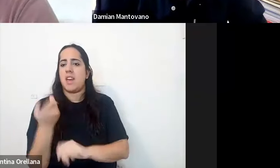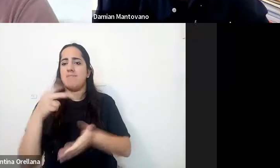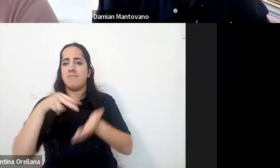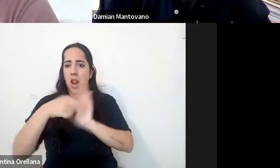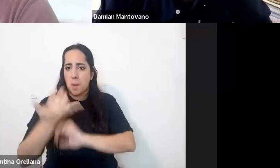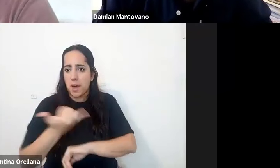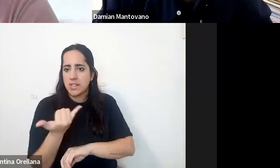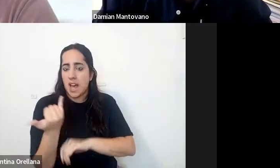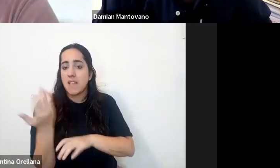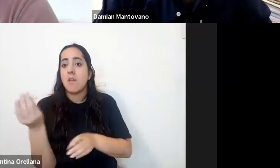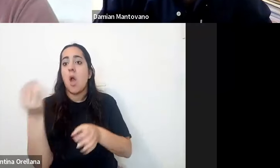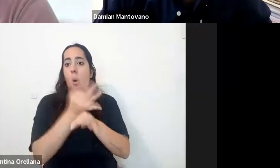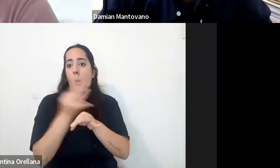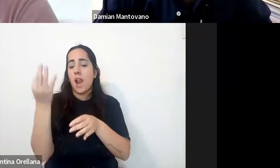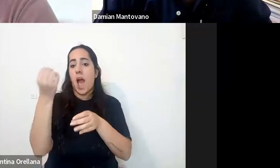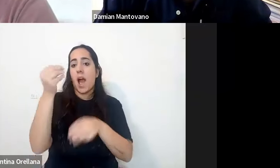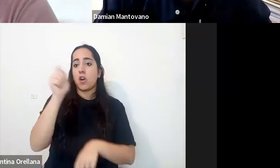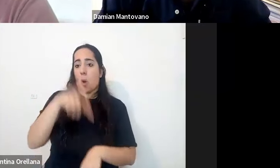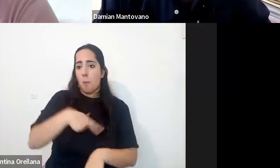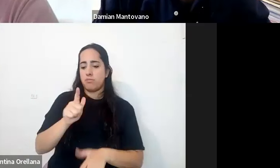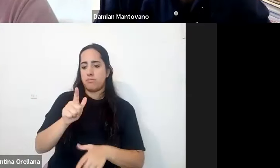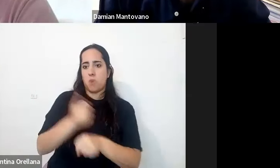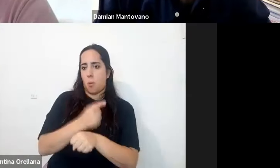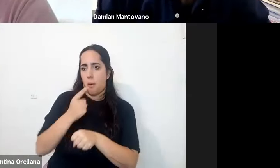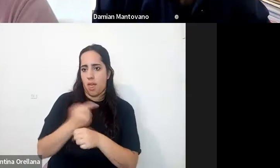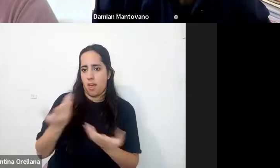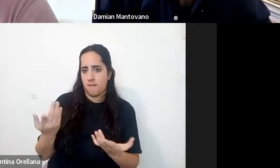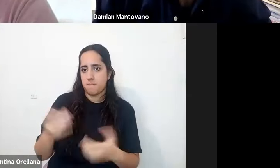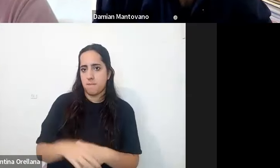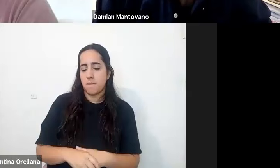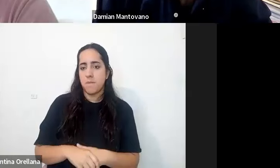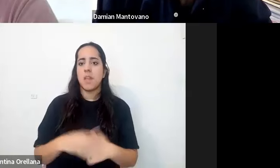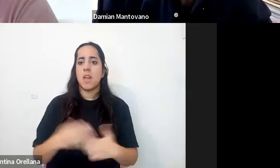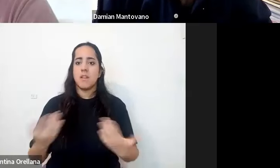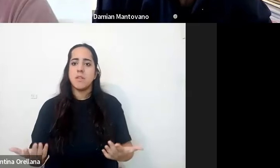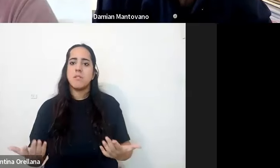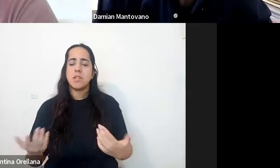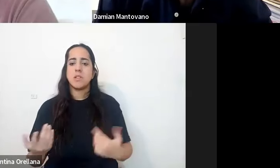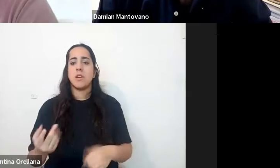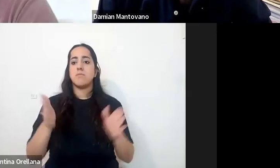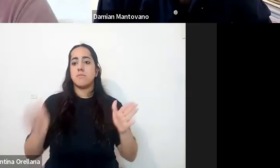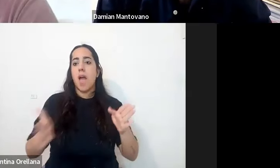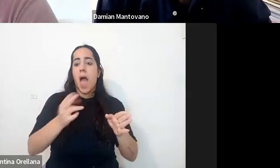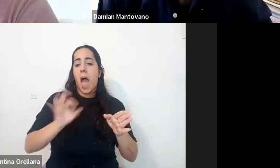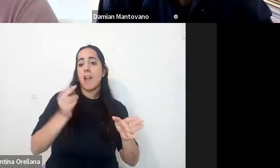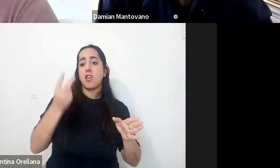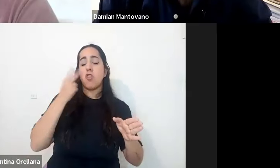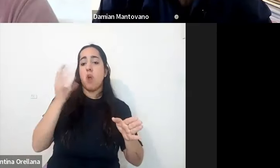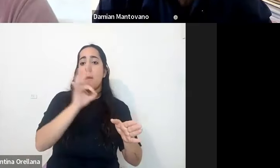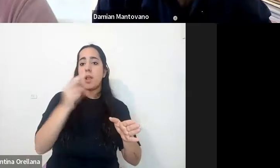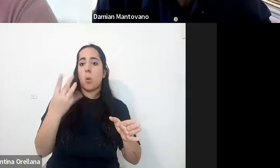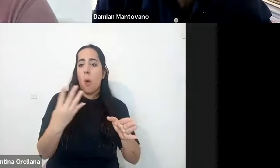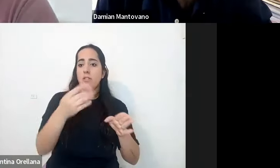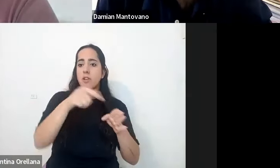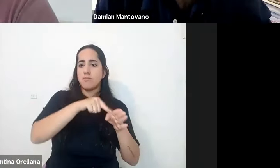en la escuela de nivel o en la escuela de la modalidad pero si tomamos en el 2004 la cantidad de alumnos